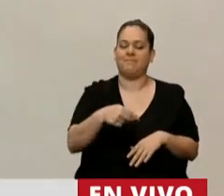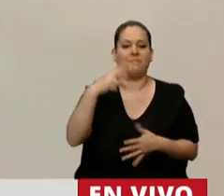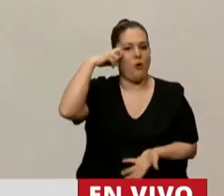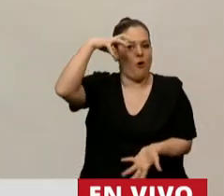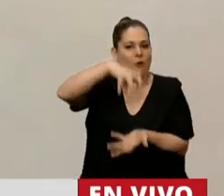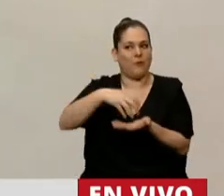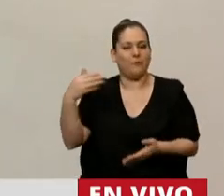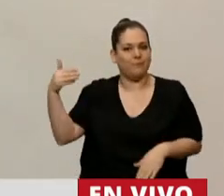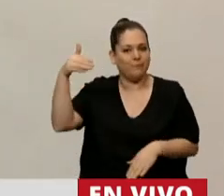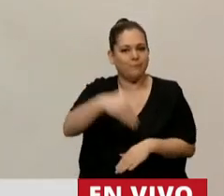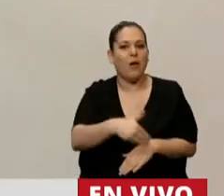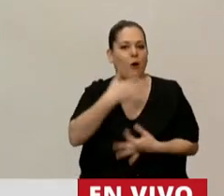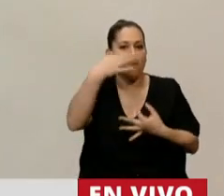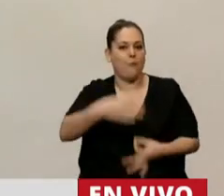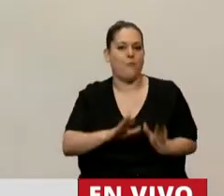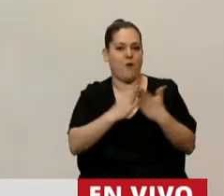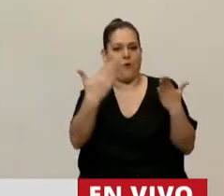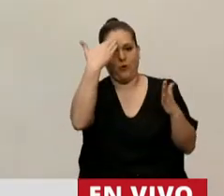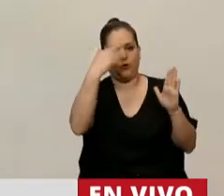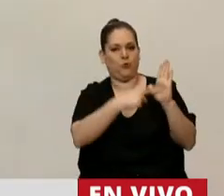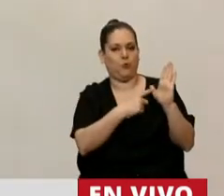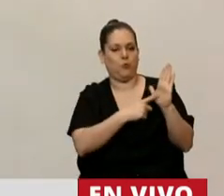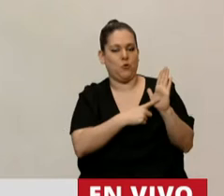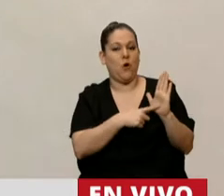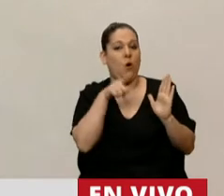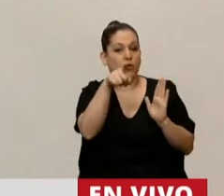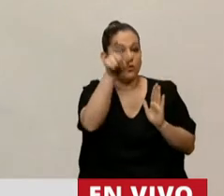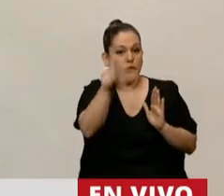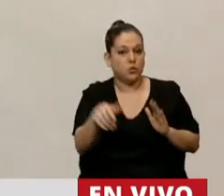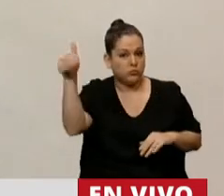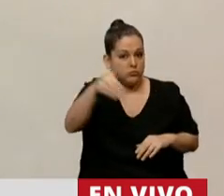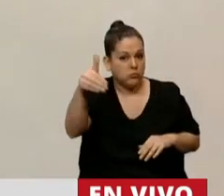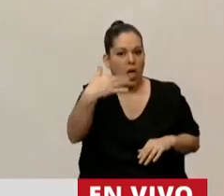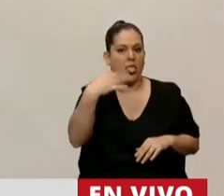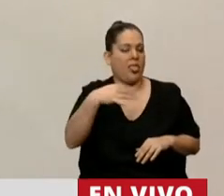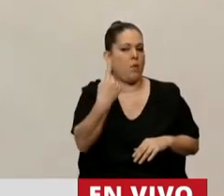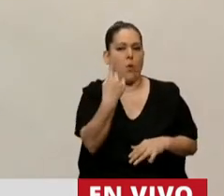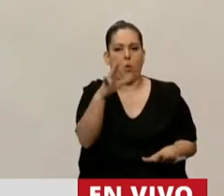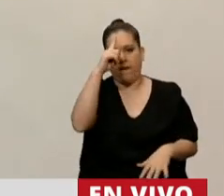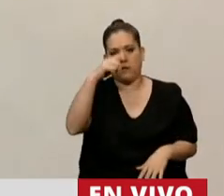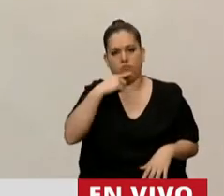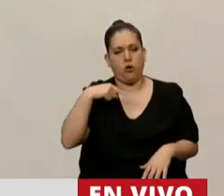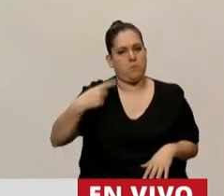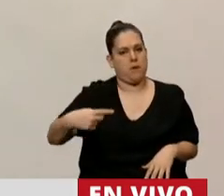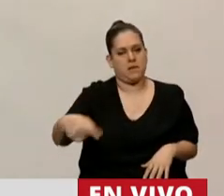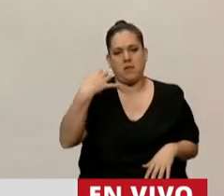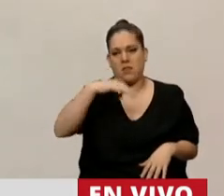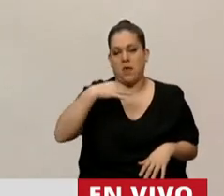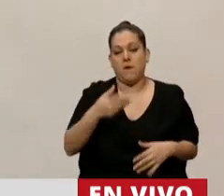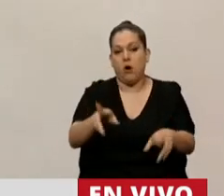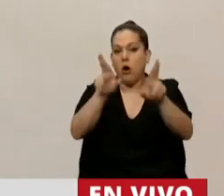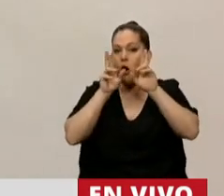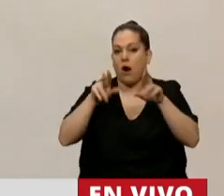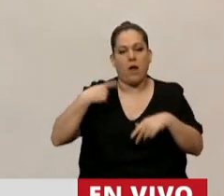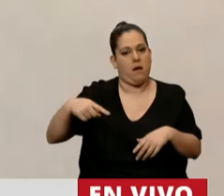Nación donde establece la Constitución Nacional que su presencia debe ser una vez al mes. Espero que a partir de ahora sea una práctica habitual